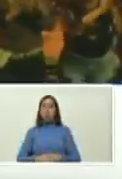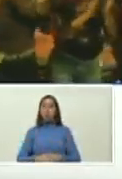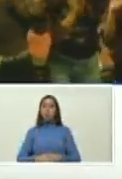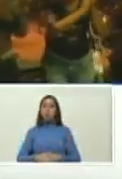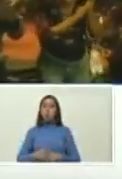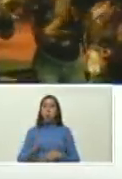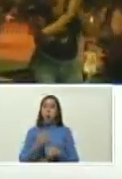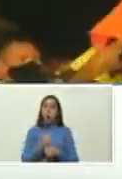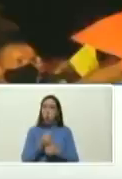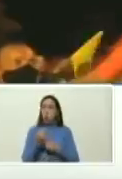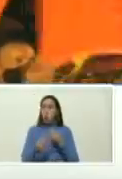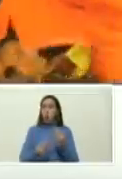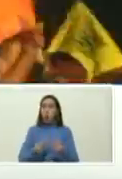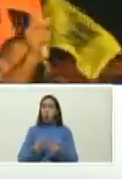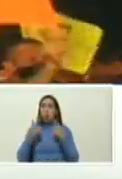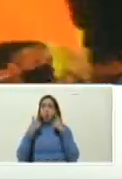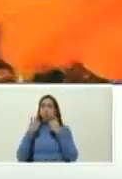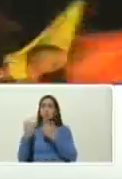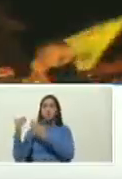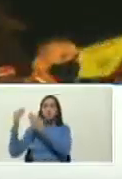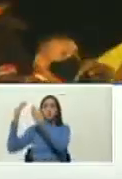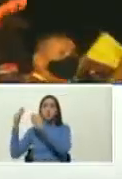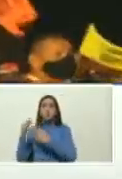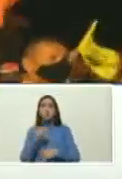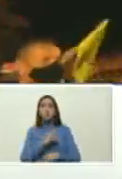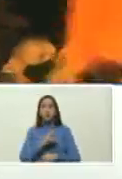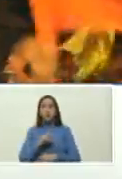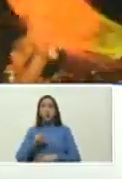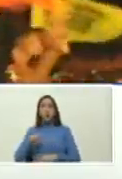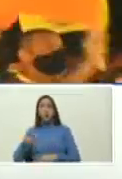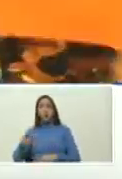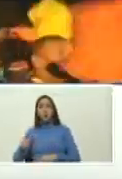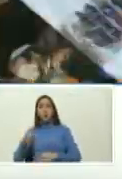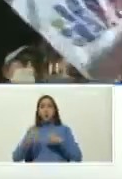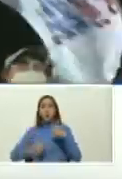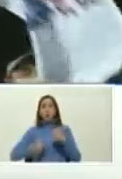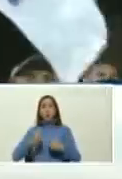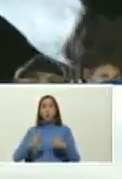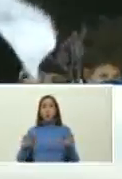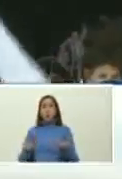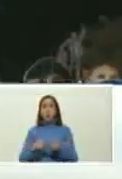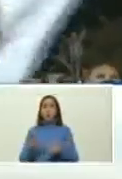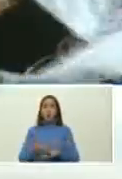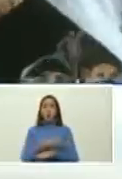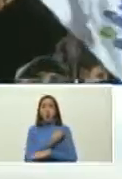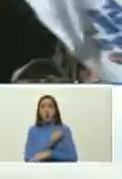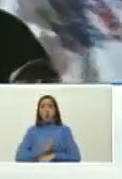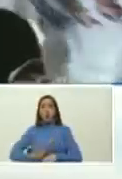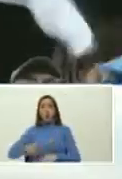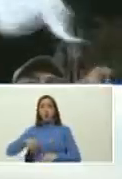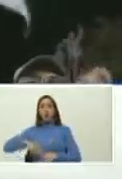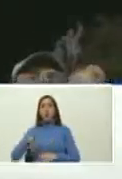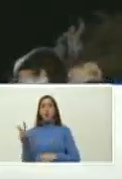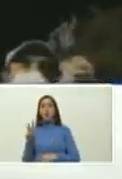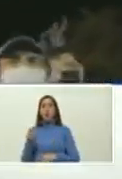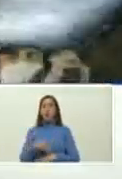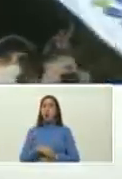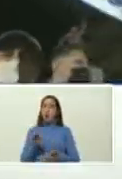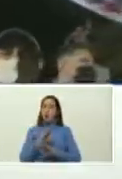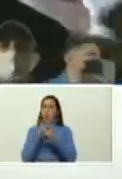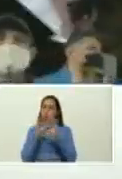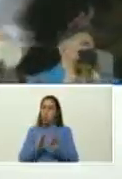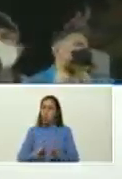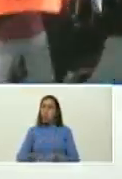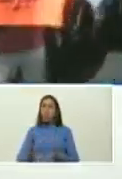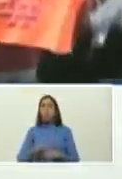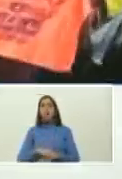sacado ahí está mira Bernabé Gutiérrez Bernabé se parece mucho a Carlos Andrés Pérez Bernabé en la forma de hablar en la forma de mover las